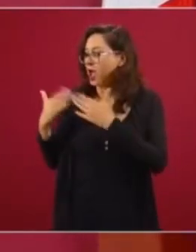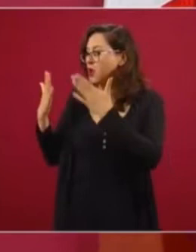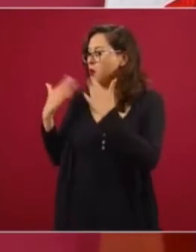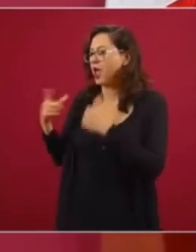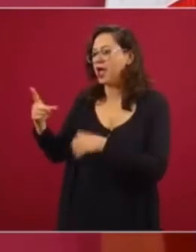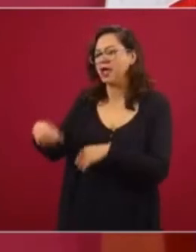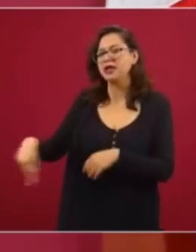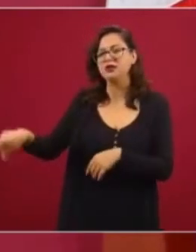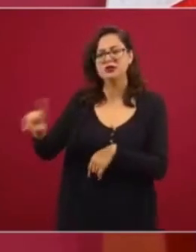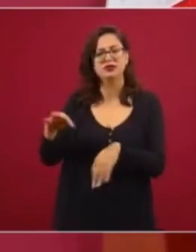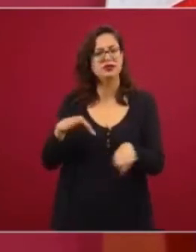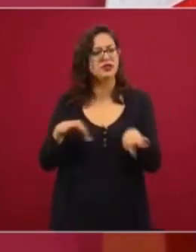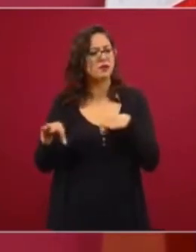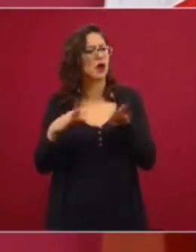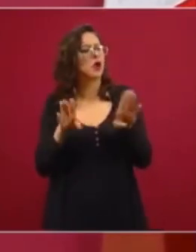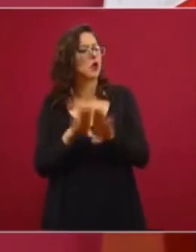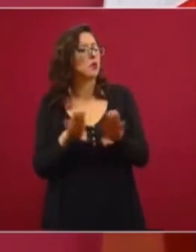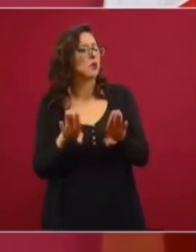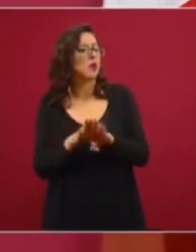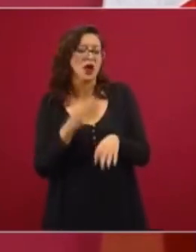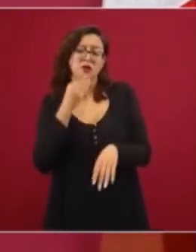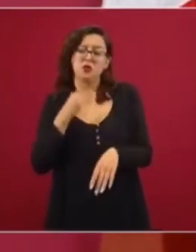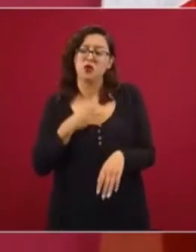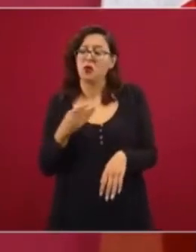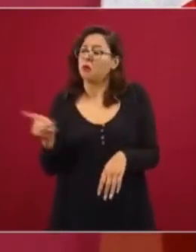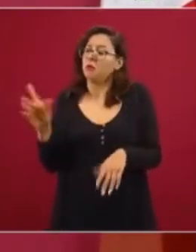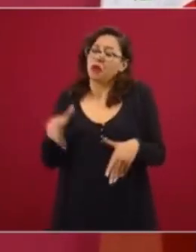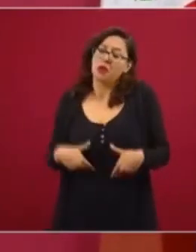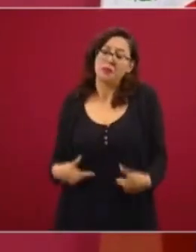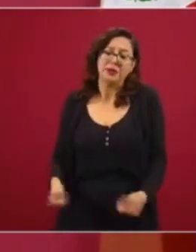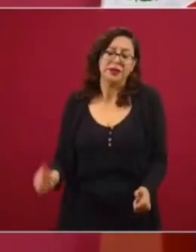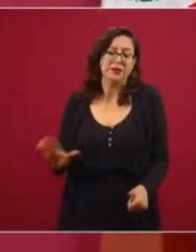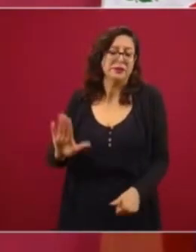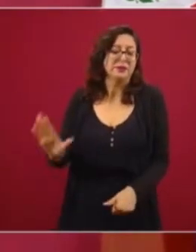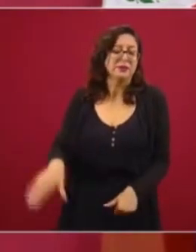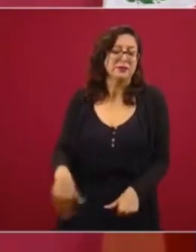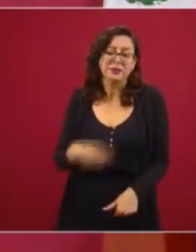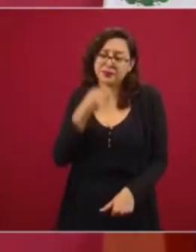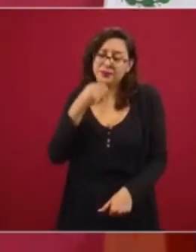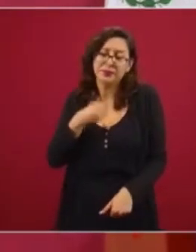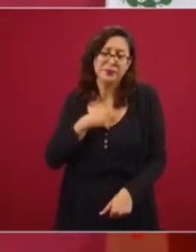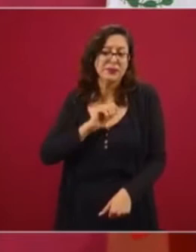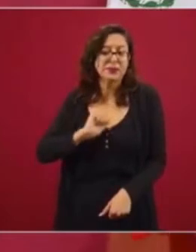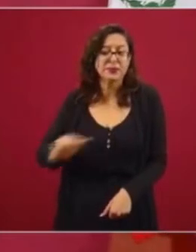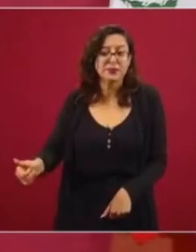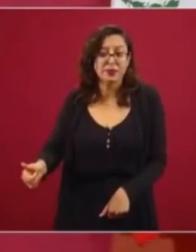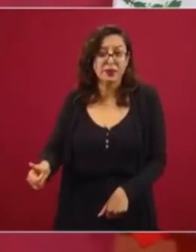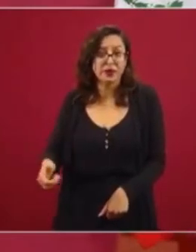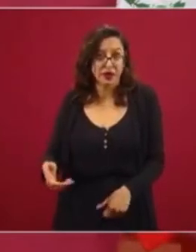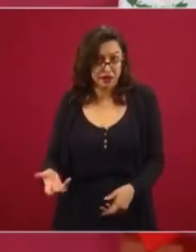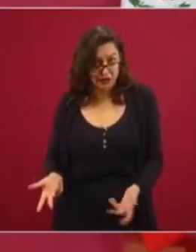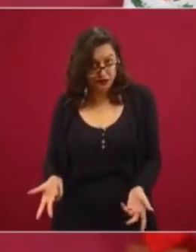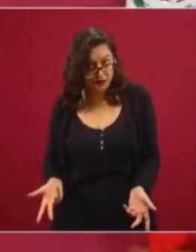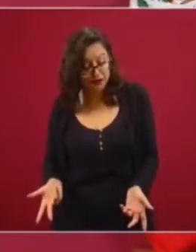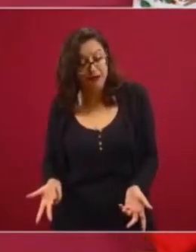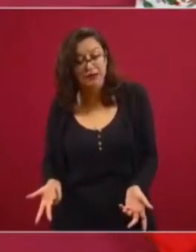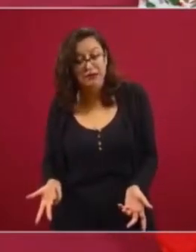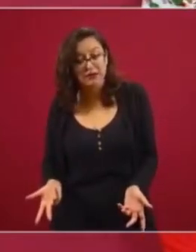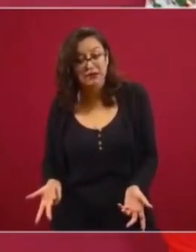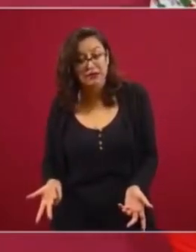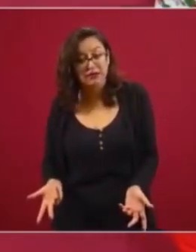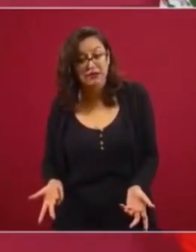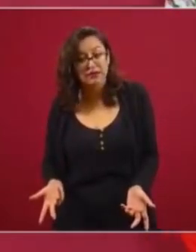¿que se mueran de hambre?, ¿qué no?, si tiene uno una